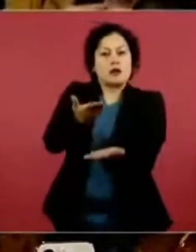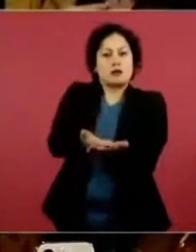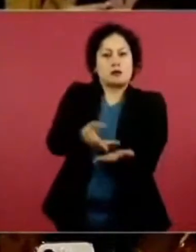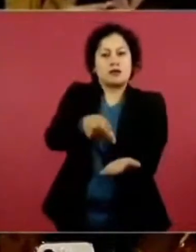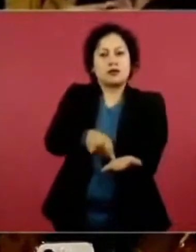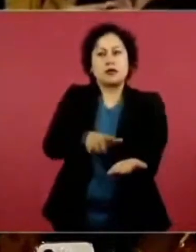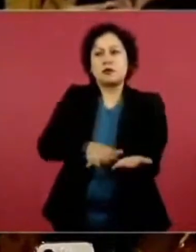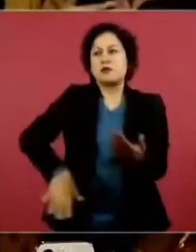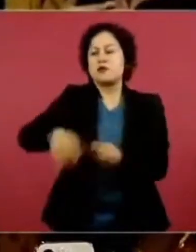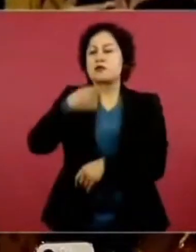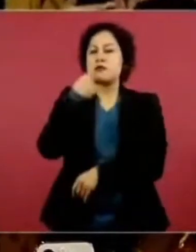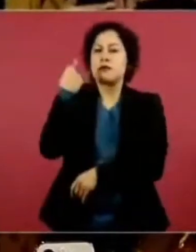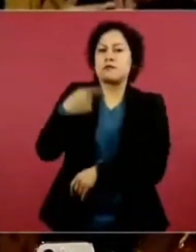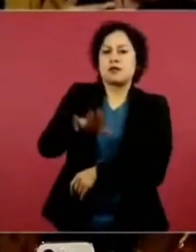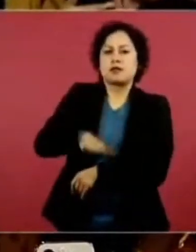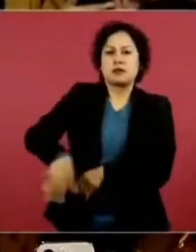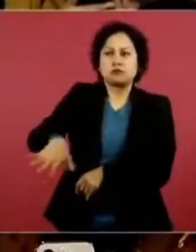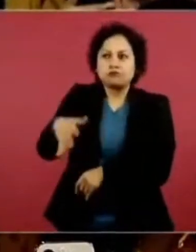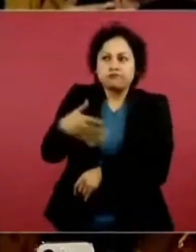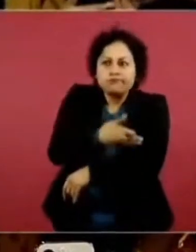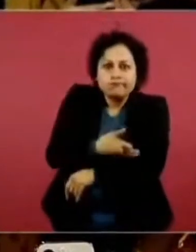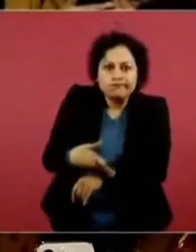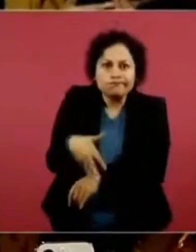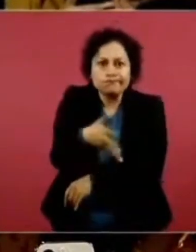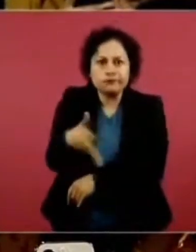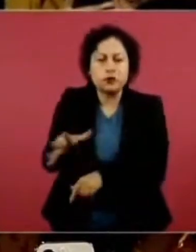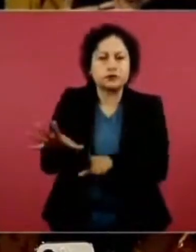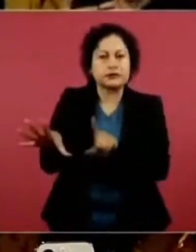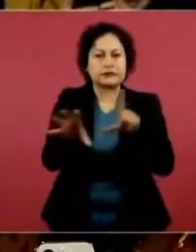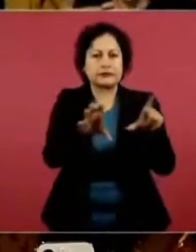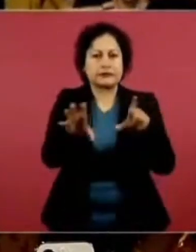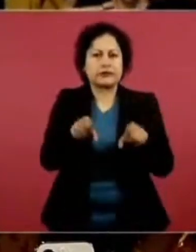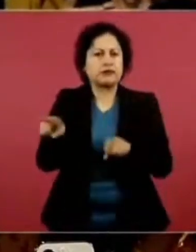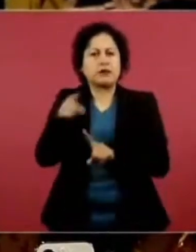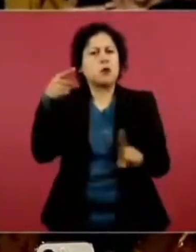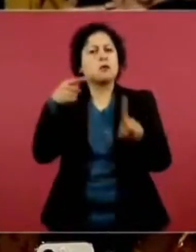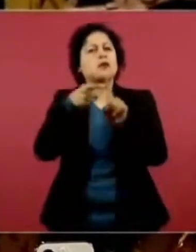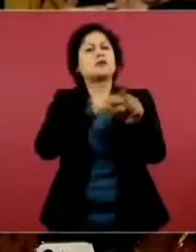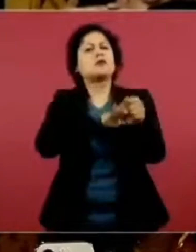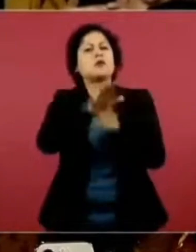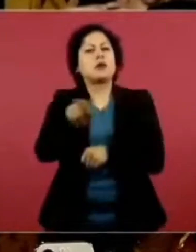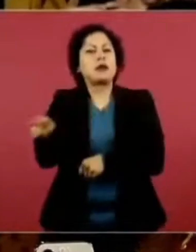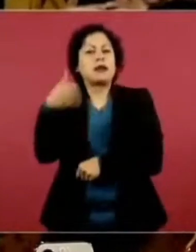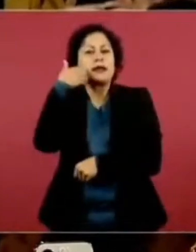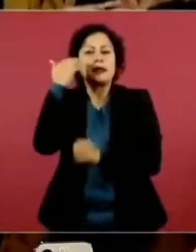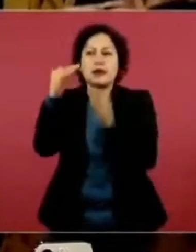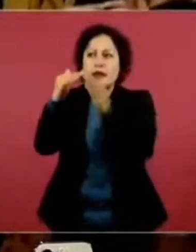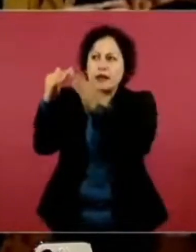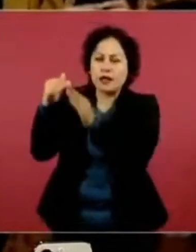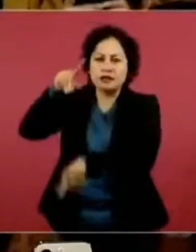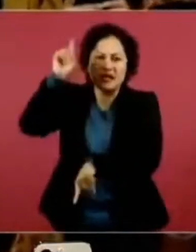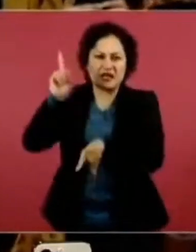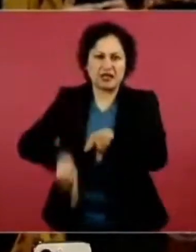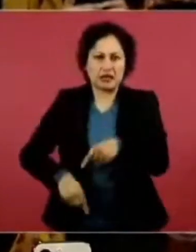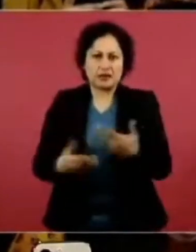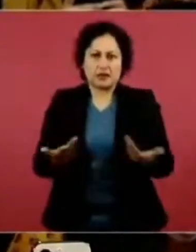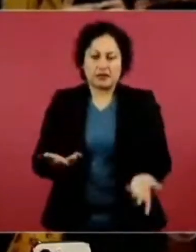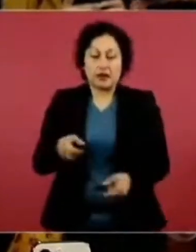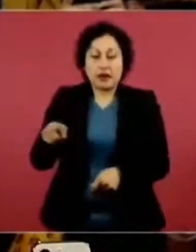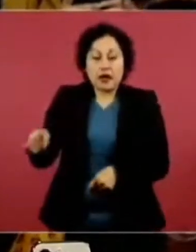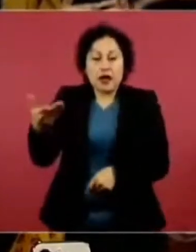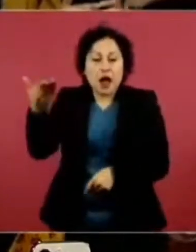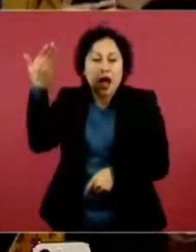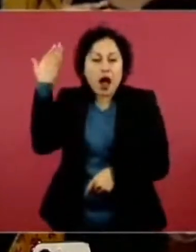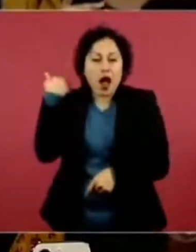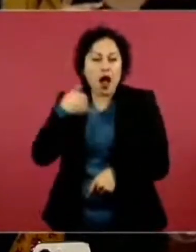familias, de las cuales intenta despojar ilegalmente sus viviendas. Además, ha intentado este fraude con otros